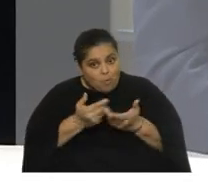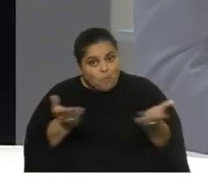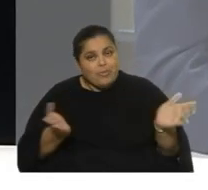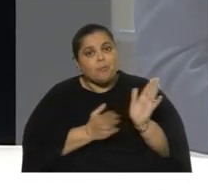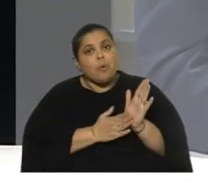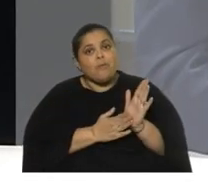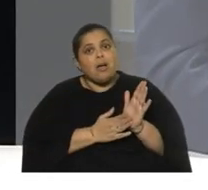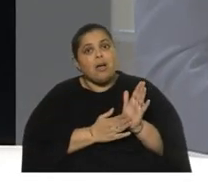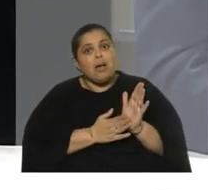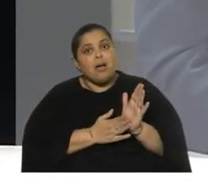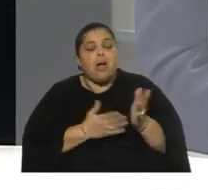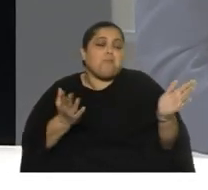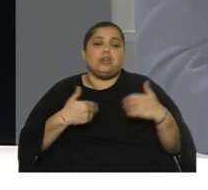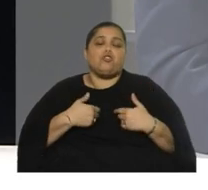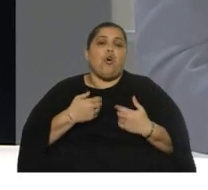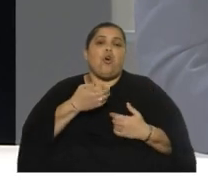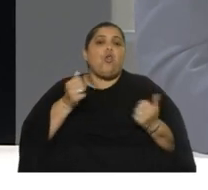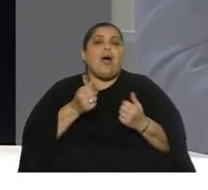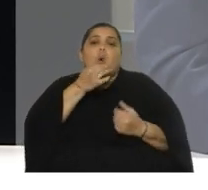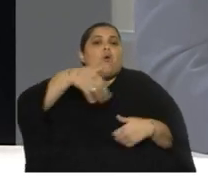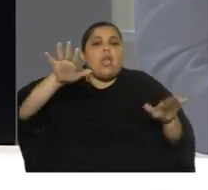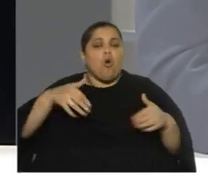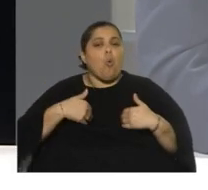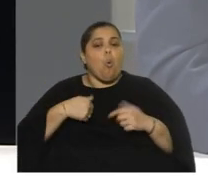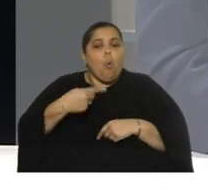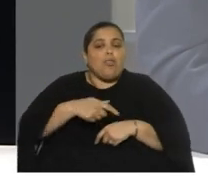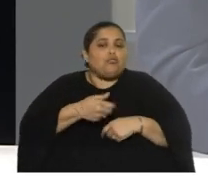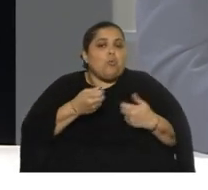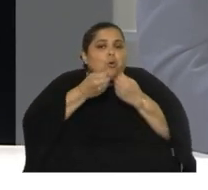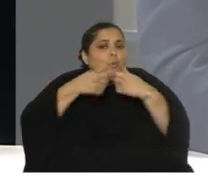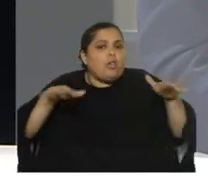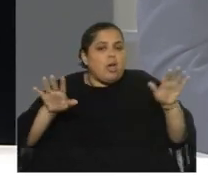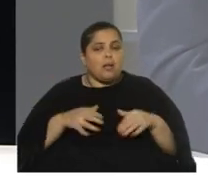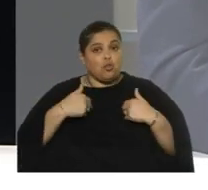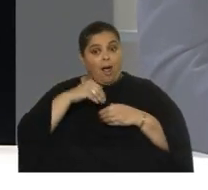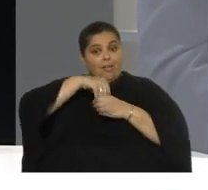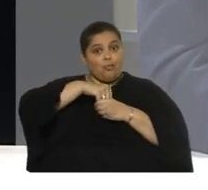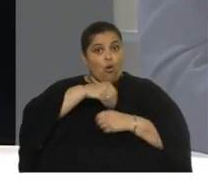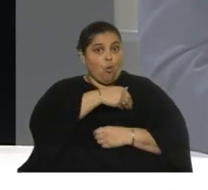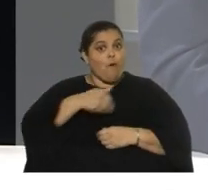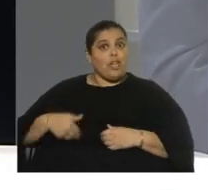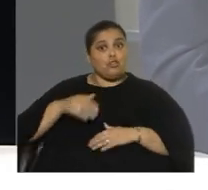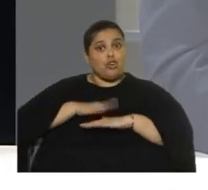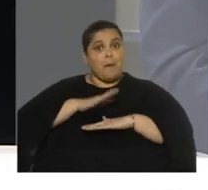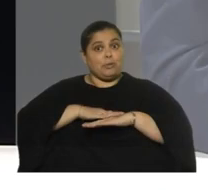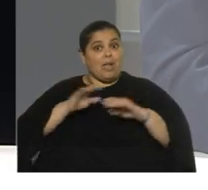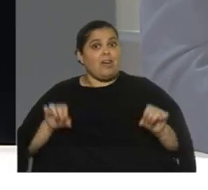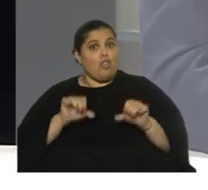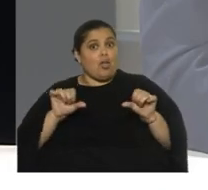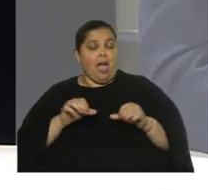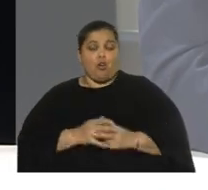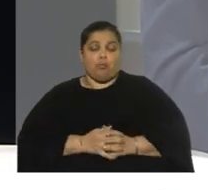y cuando me parece que es el momento de hacerlo porque además yo formo parte de un gobierno y soy responsable de lo que hago. Muy